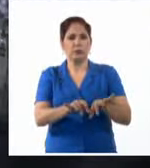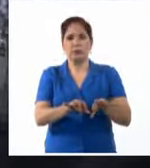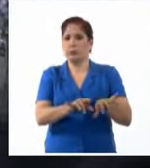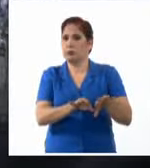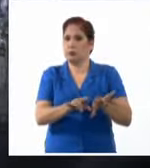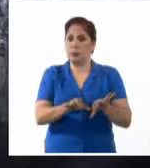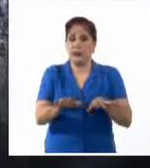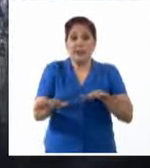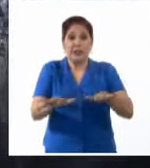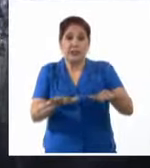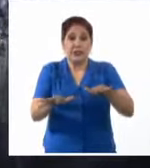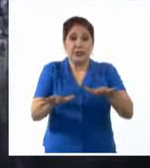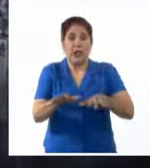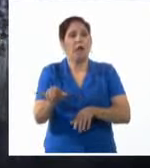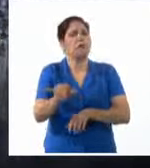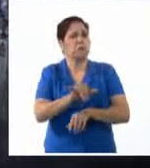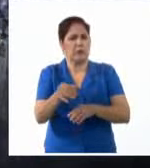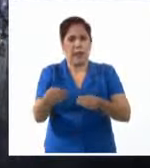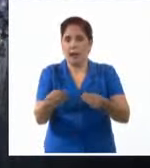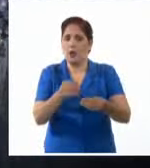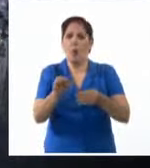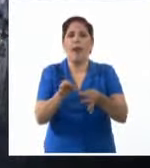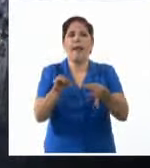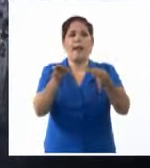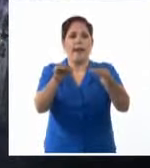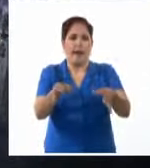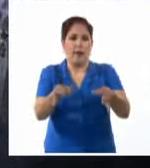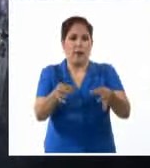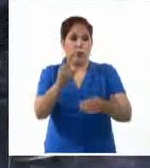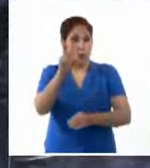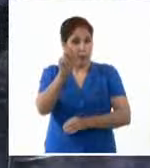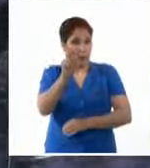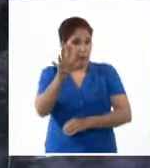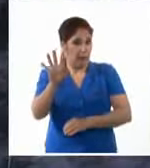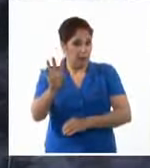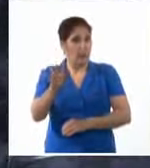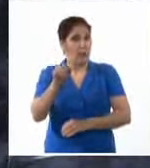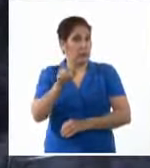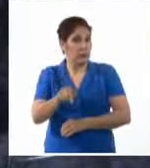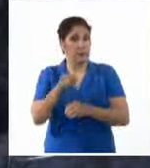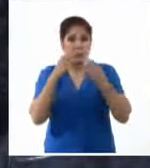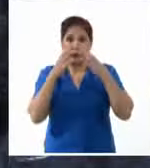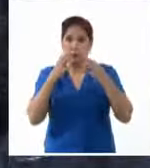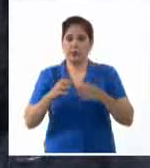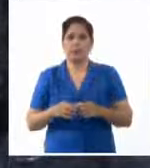Jazz Plaza se llena de regalos cada enero y este 2024 no será la excepción.